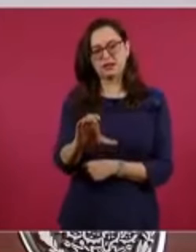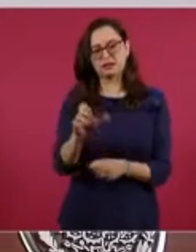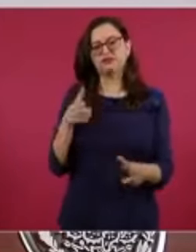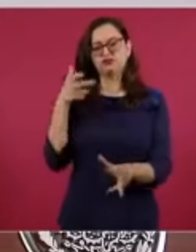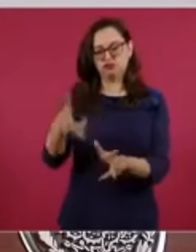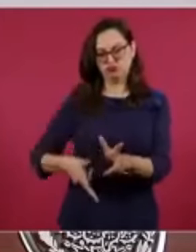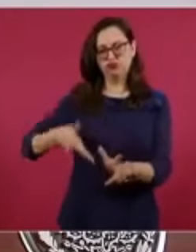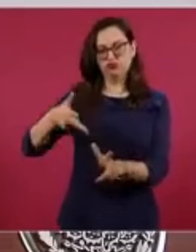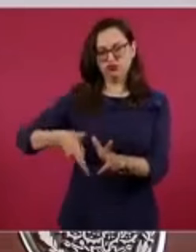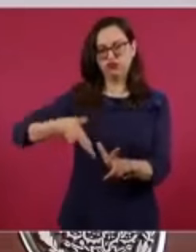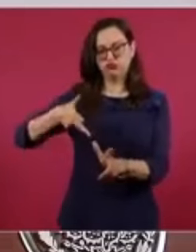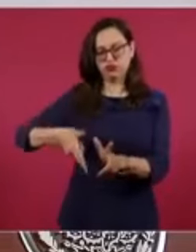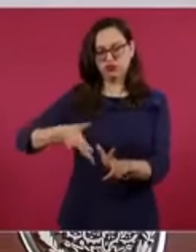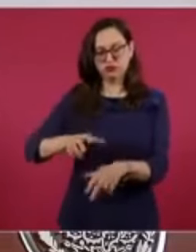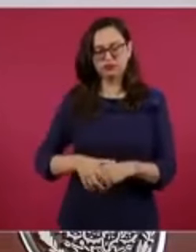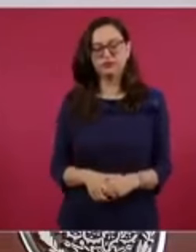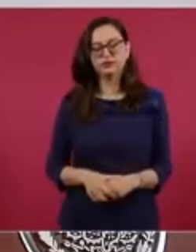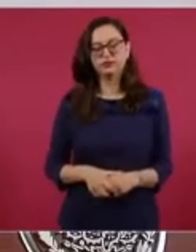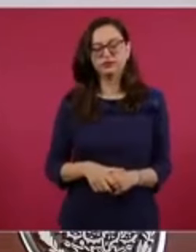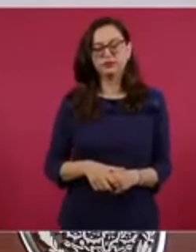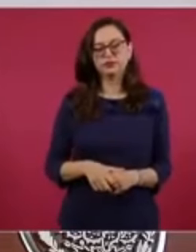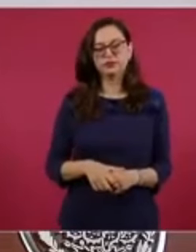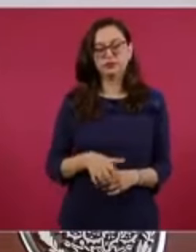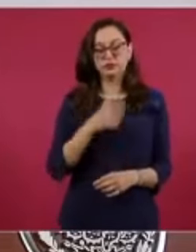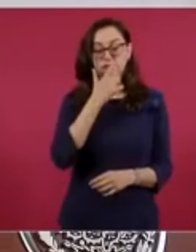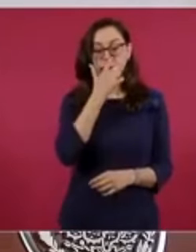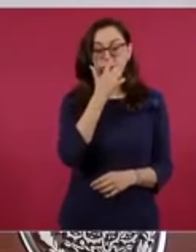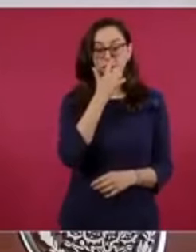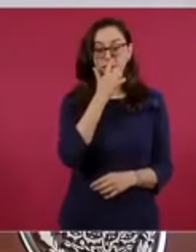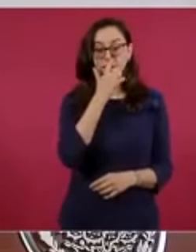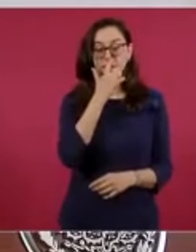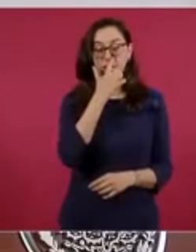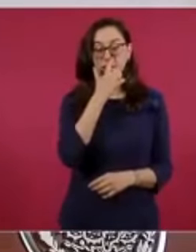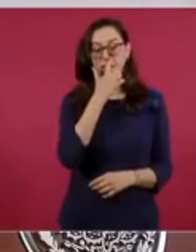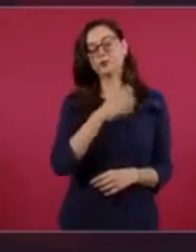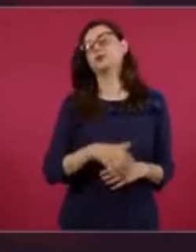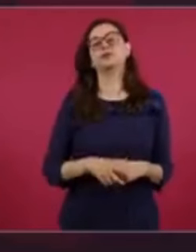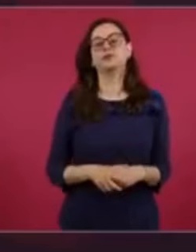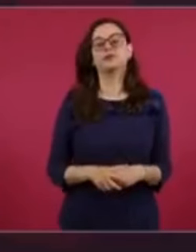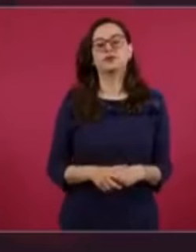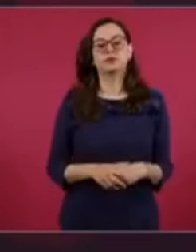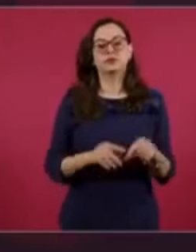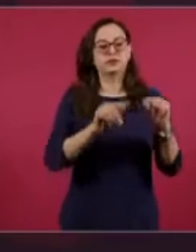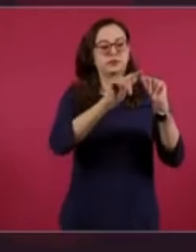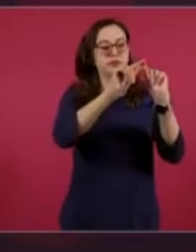Es el paso más